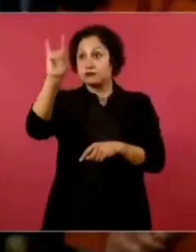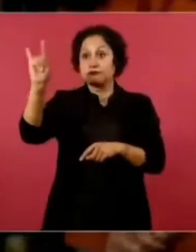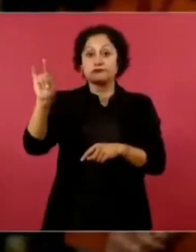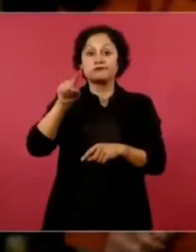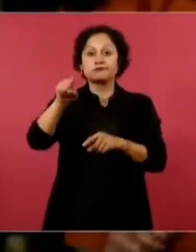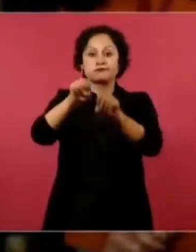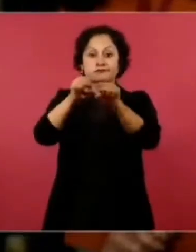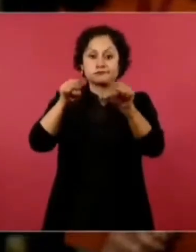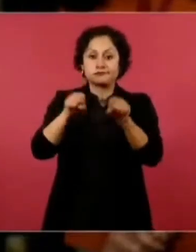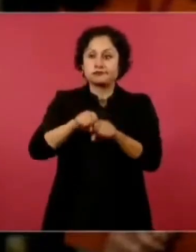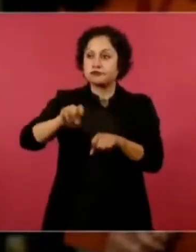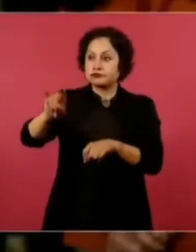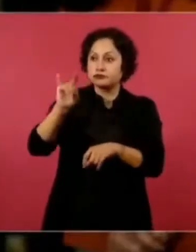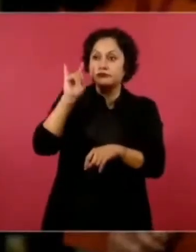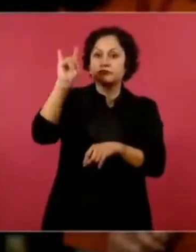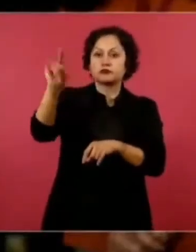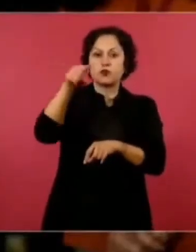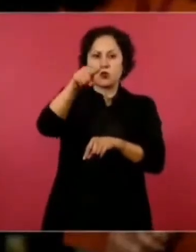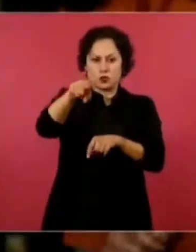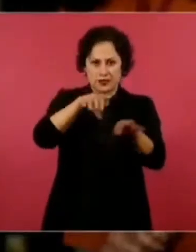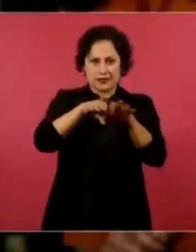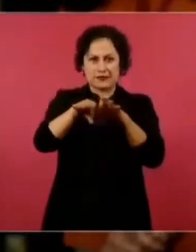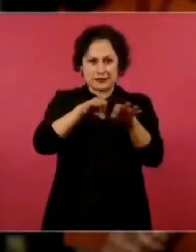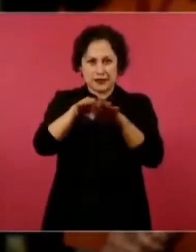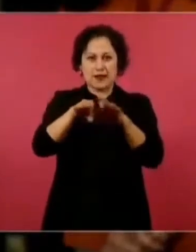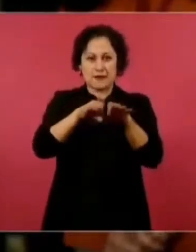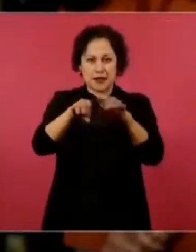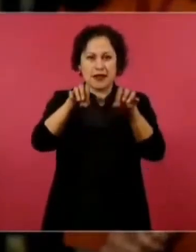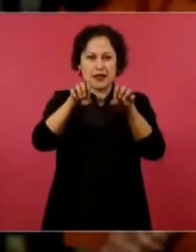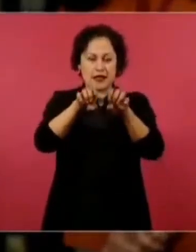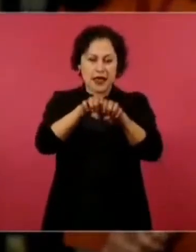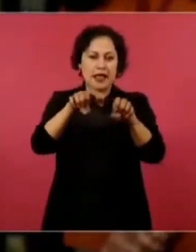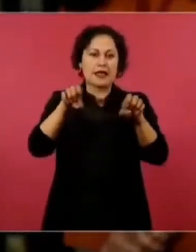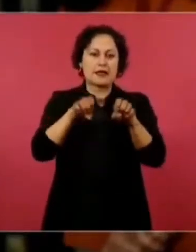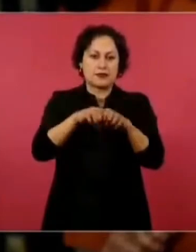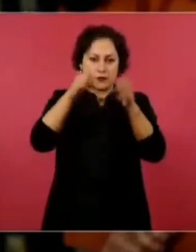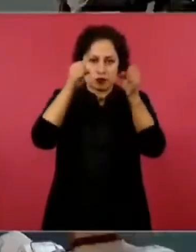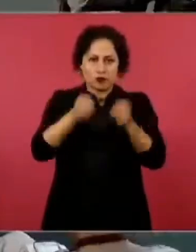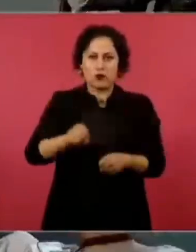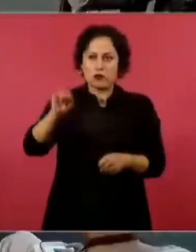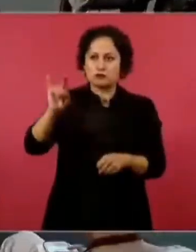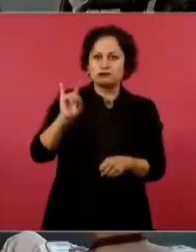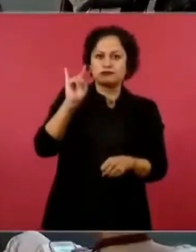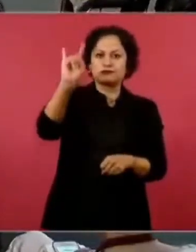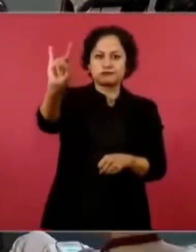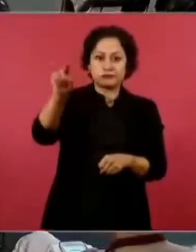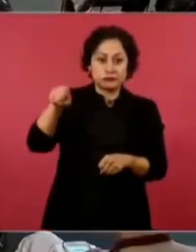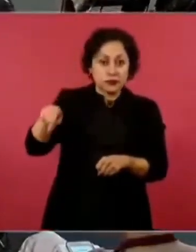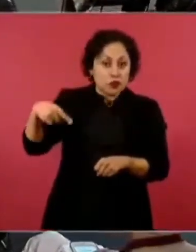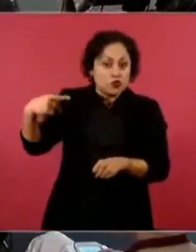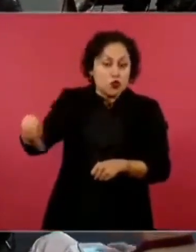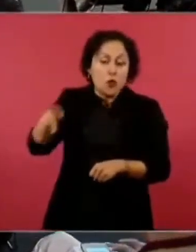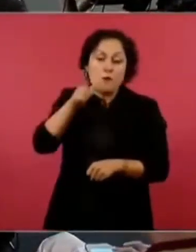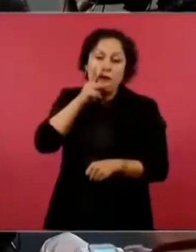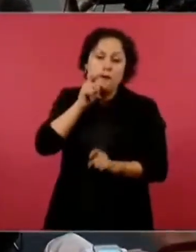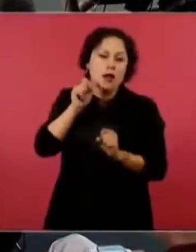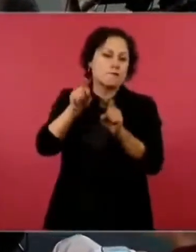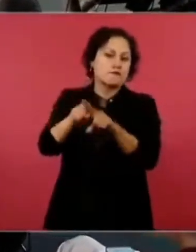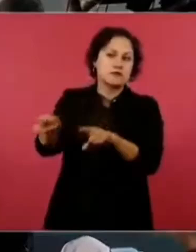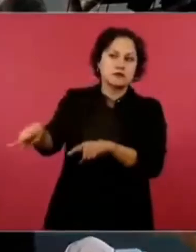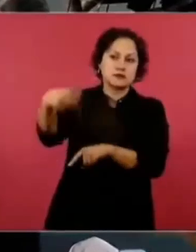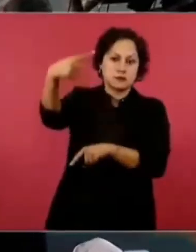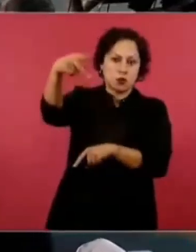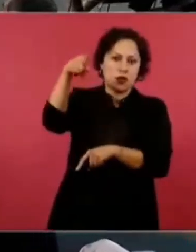salas donde tiene usted trabajo permanente con el gabinete, está una de las fotos del papá de un líder